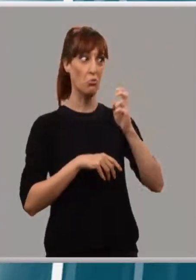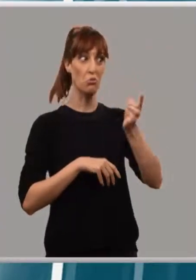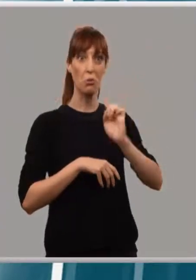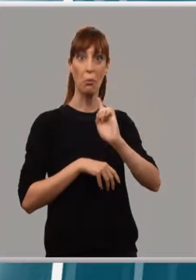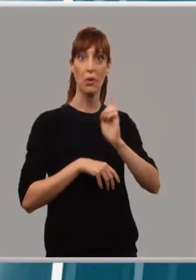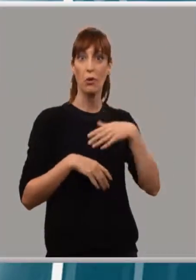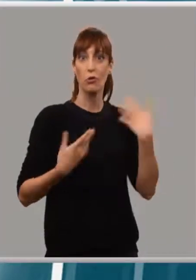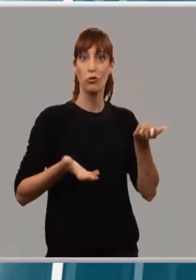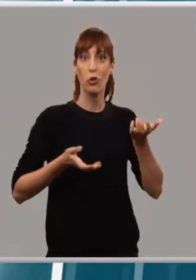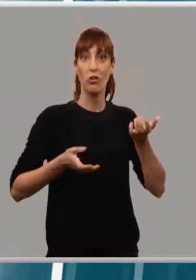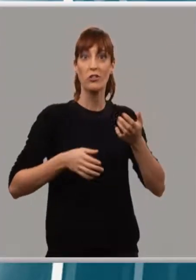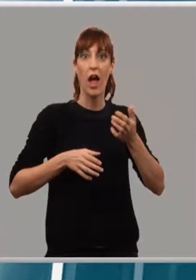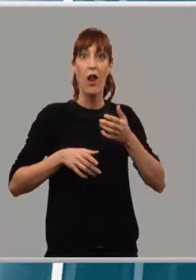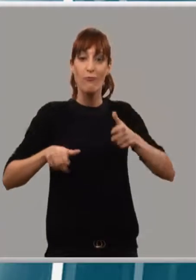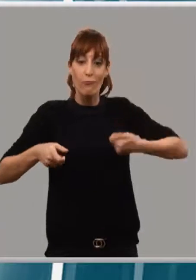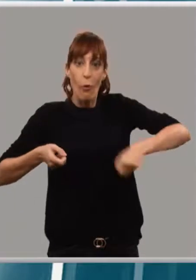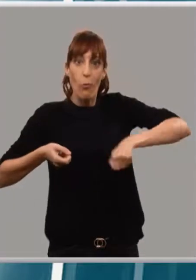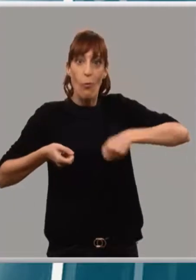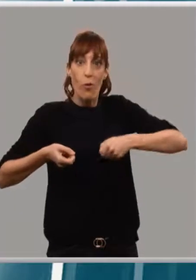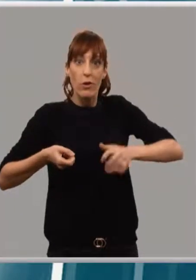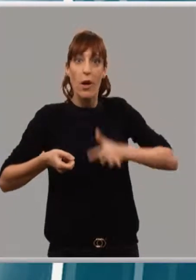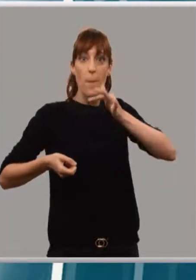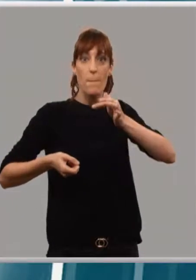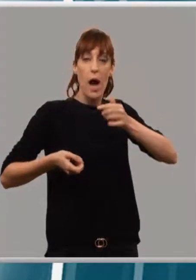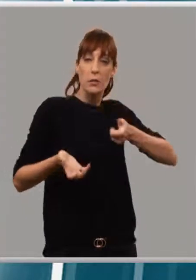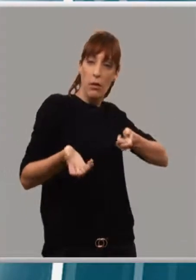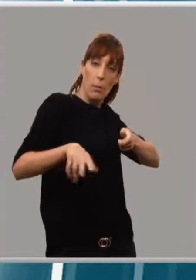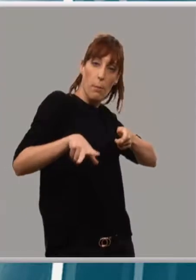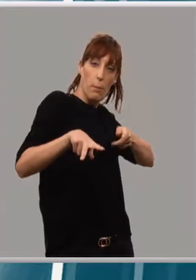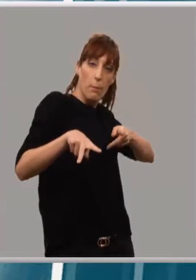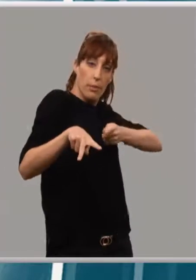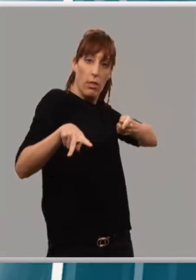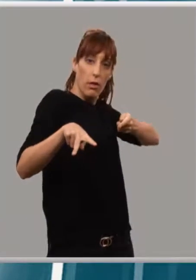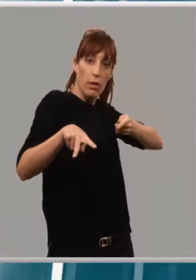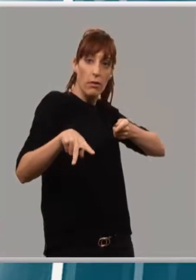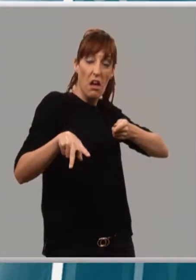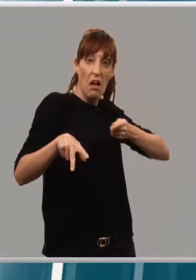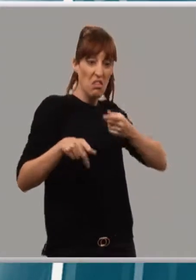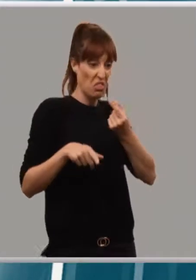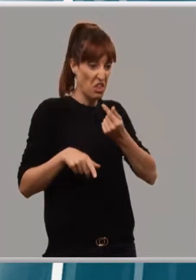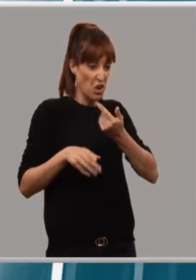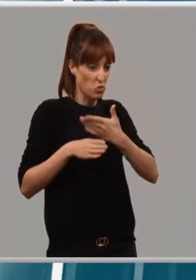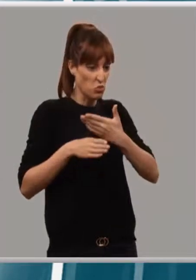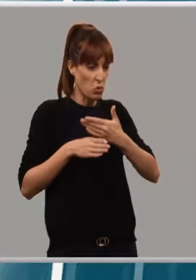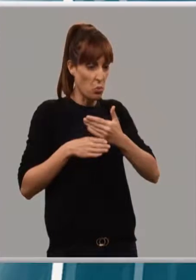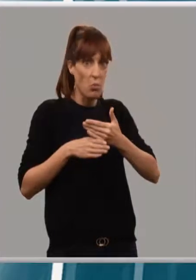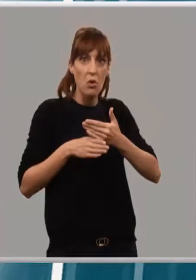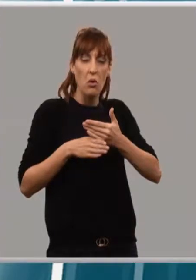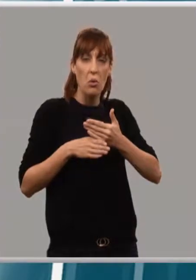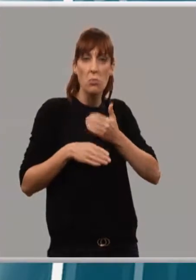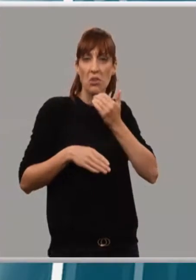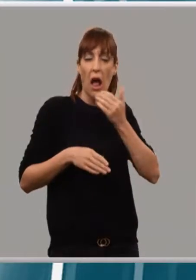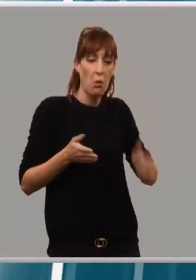al billar. Y pusimos, no me acuerdo ahora la cantidad de dinero, pero lo que sobró, pues decidimos